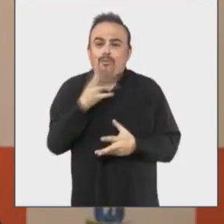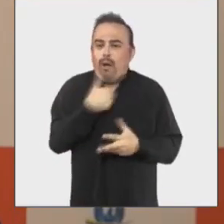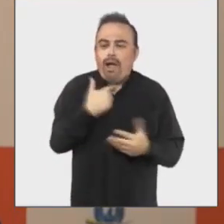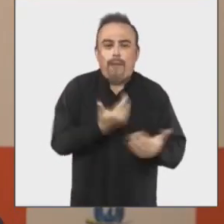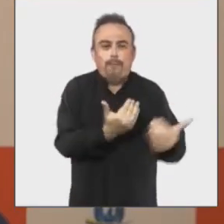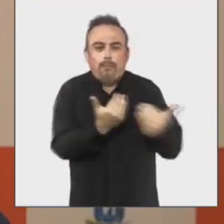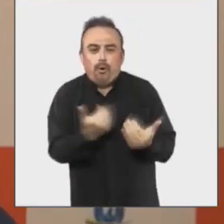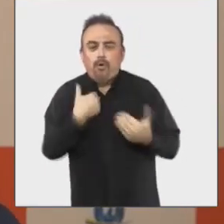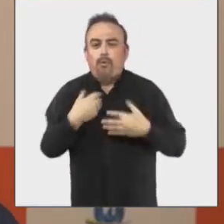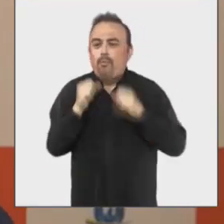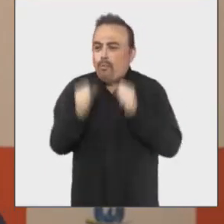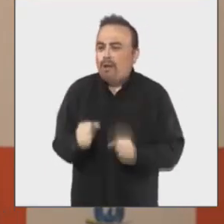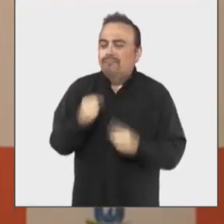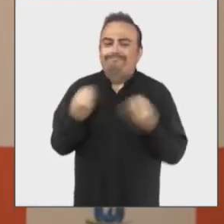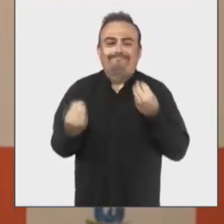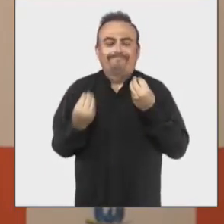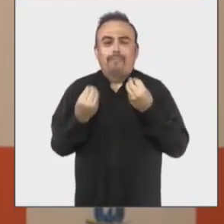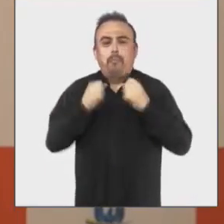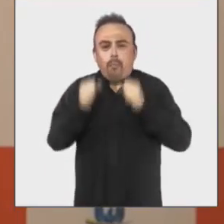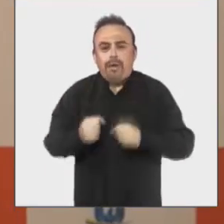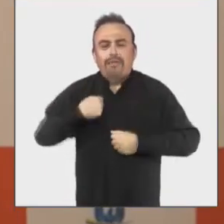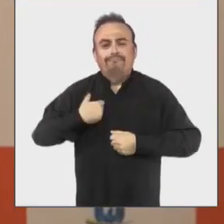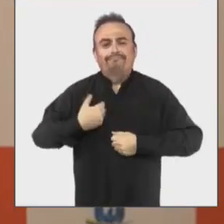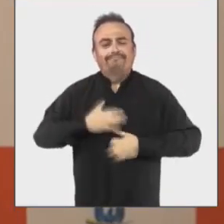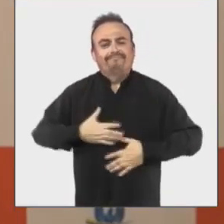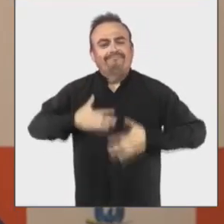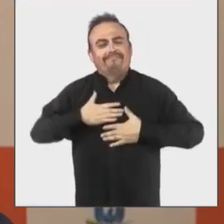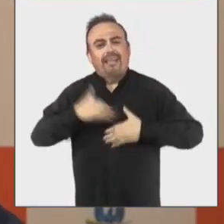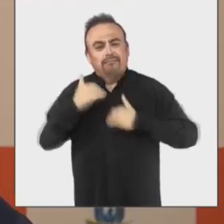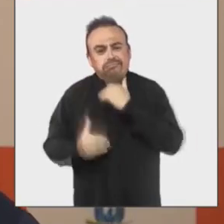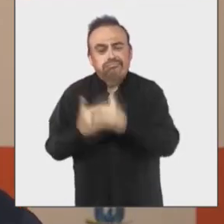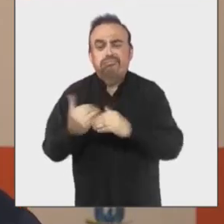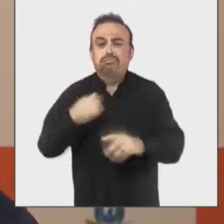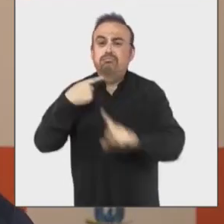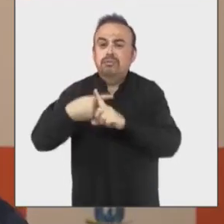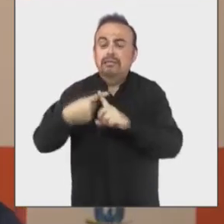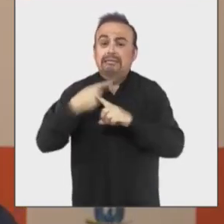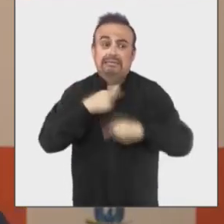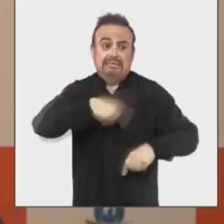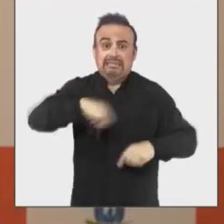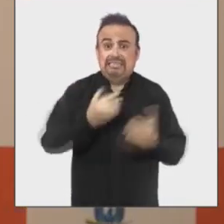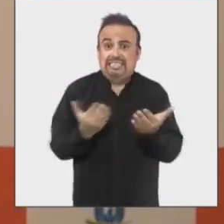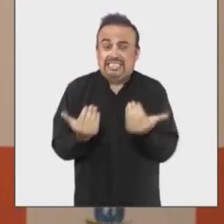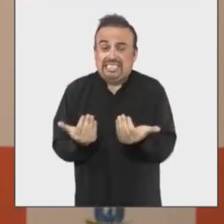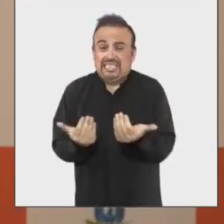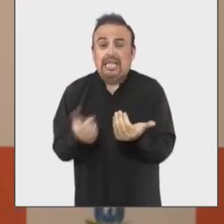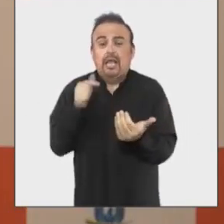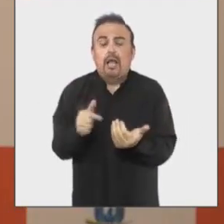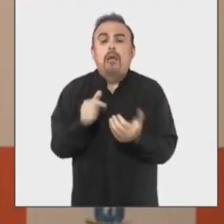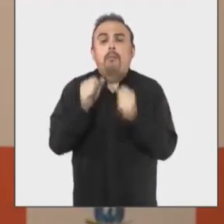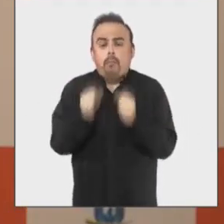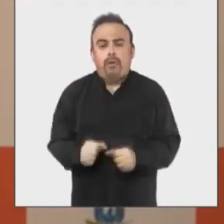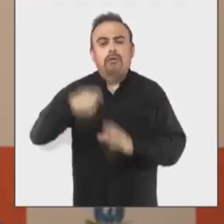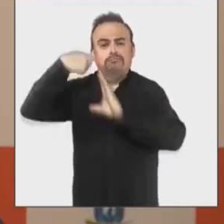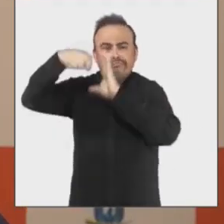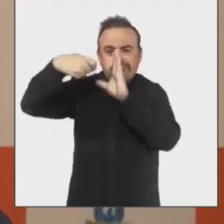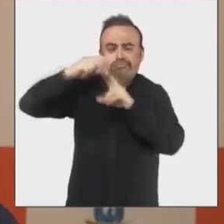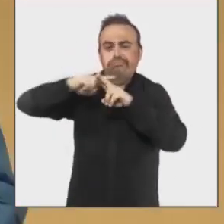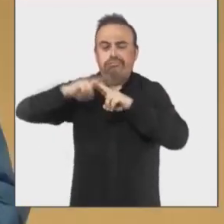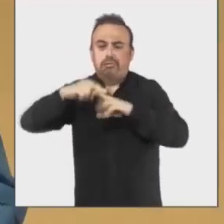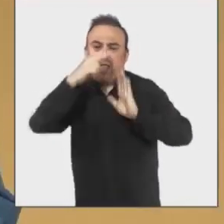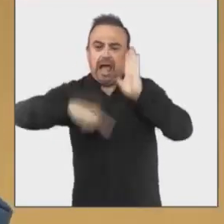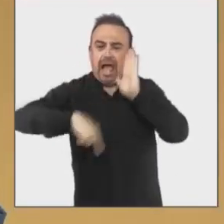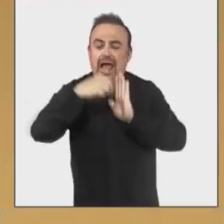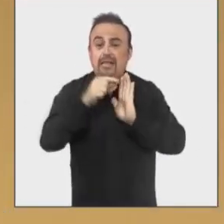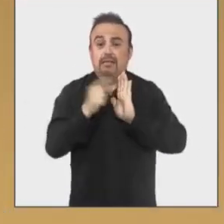pueda satisfacer de forma satisfactoria las necesidades para poder producir desde el arte.